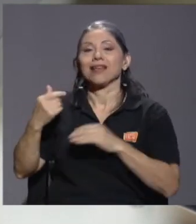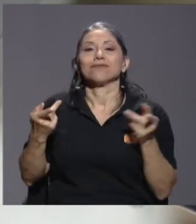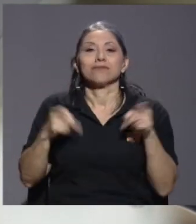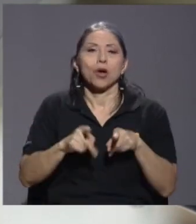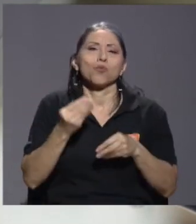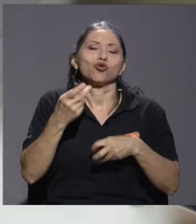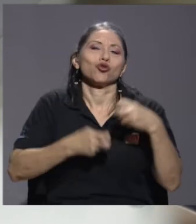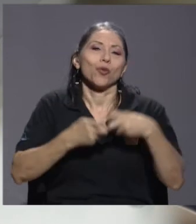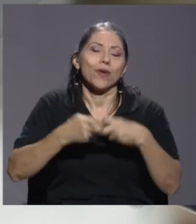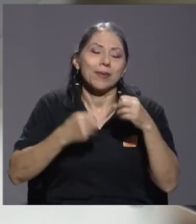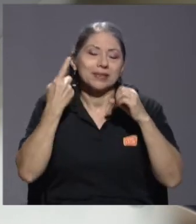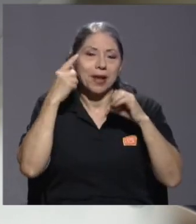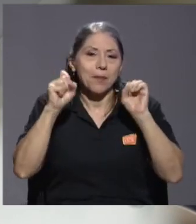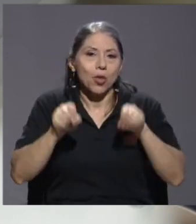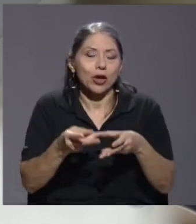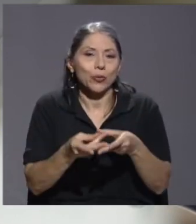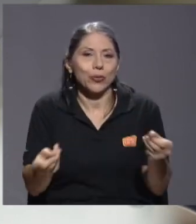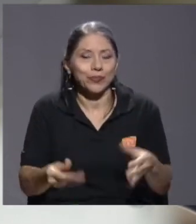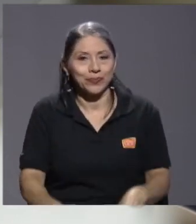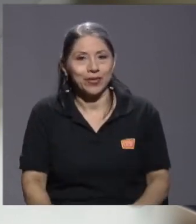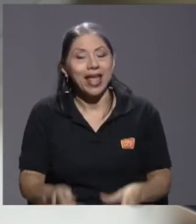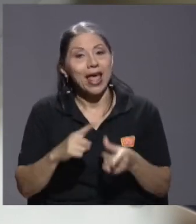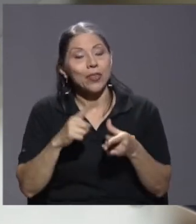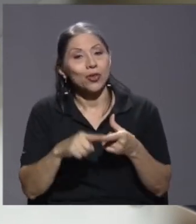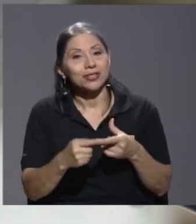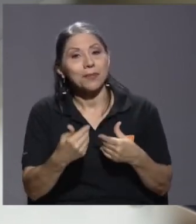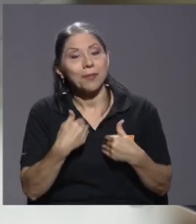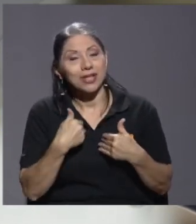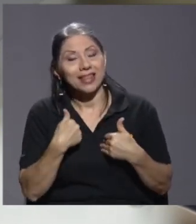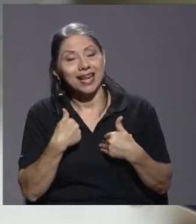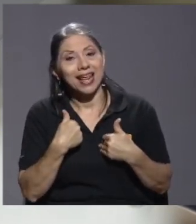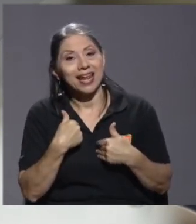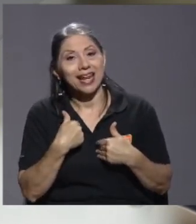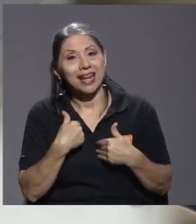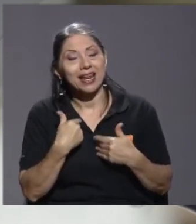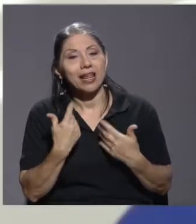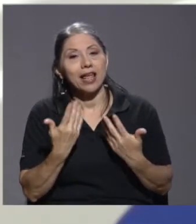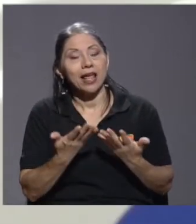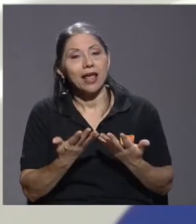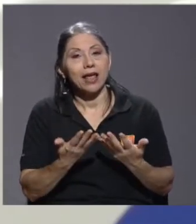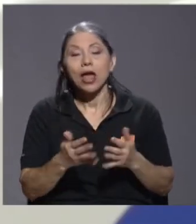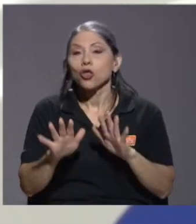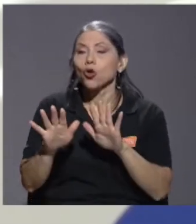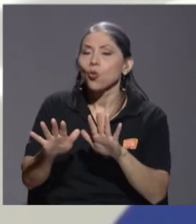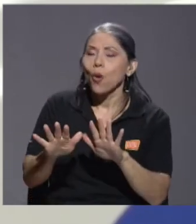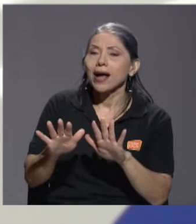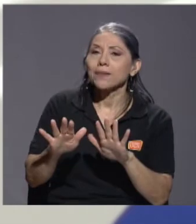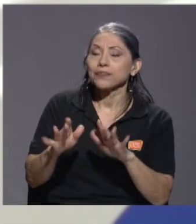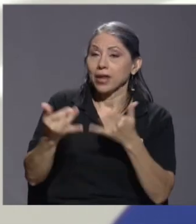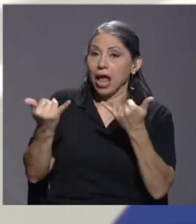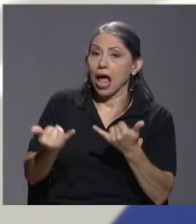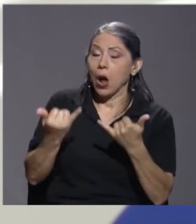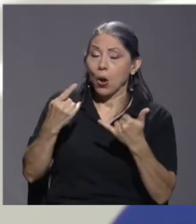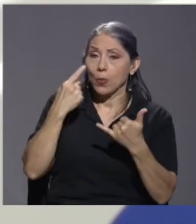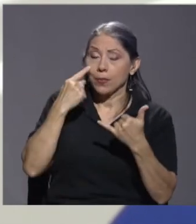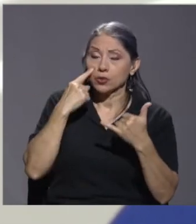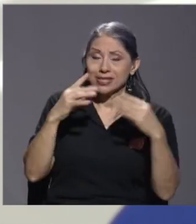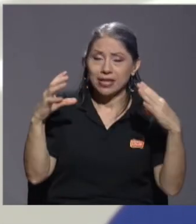financiar ese aumento. Entonces, vamos a tener... Después de hacer este repaso por